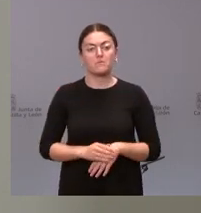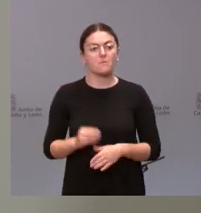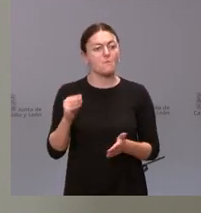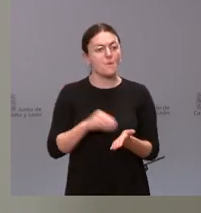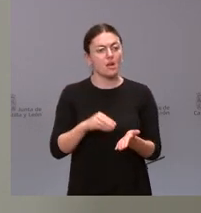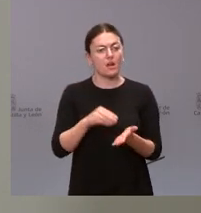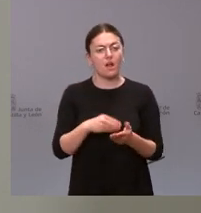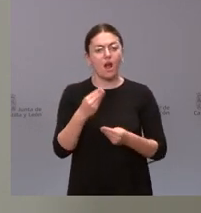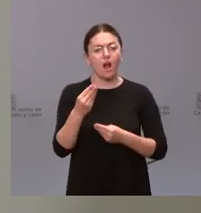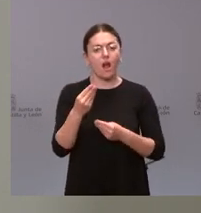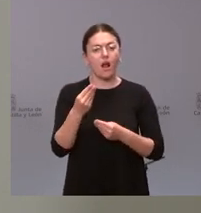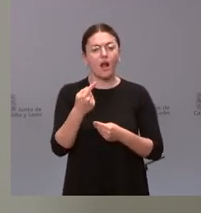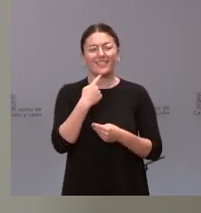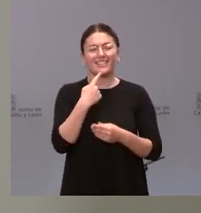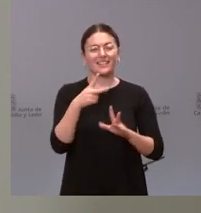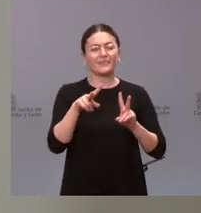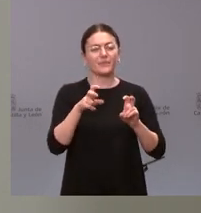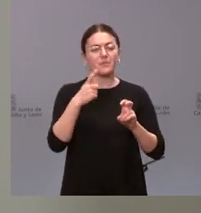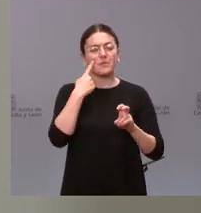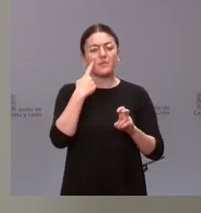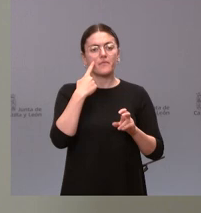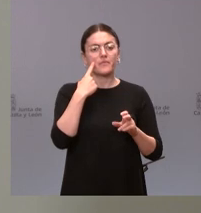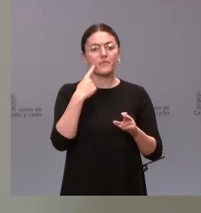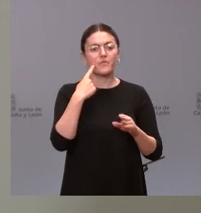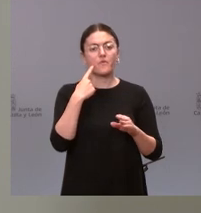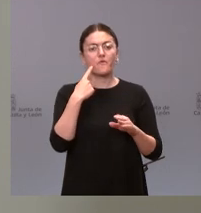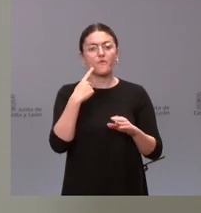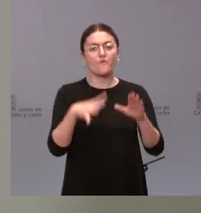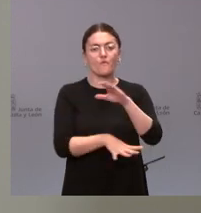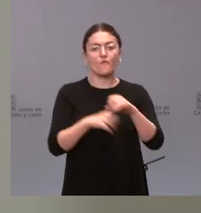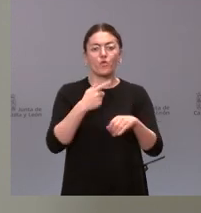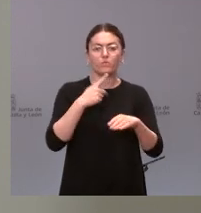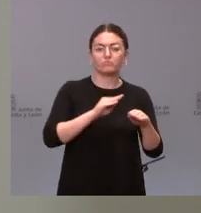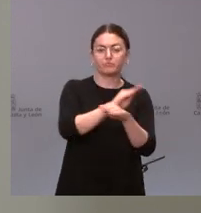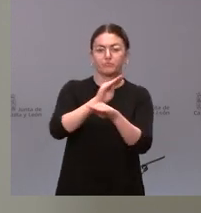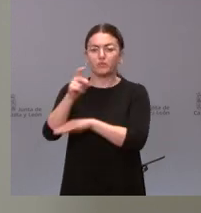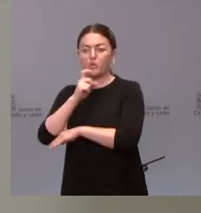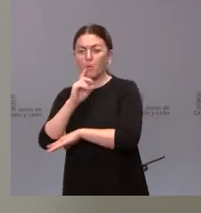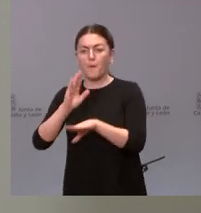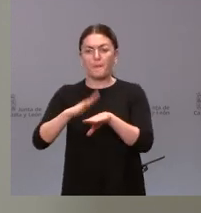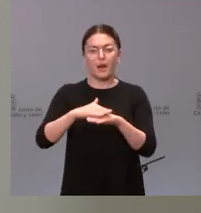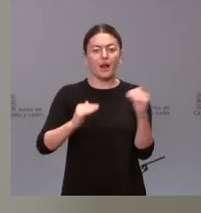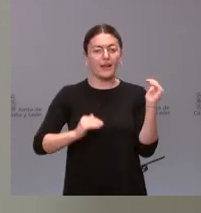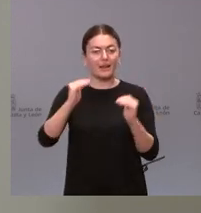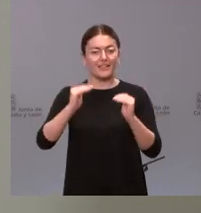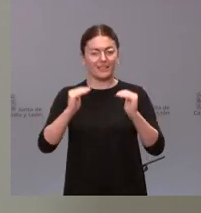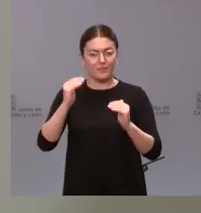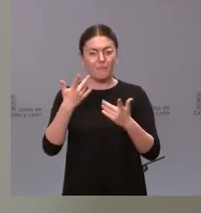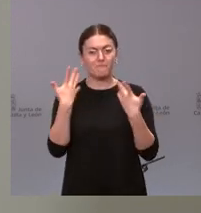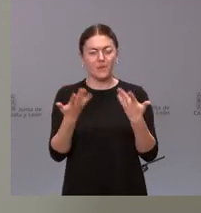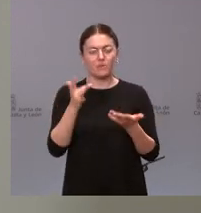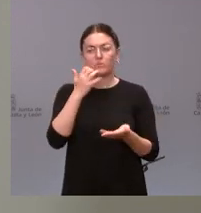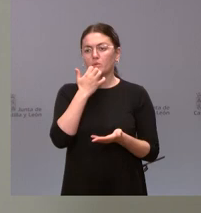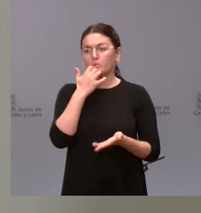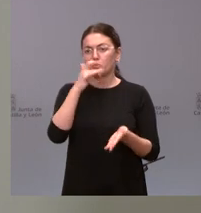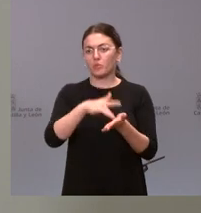de cómo tiene que ser la distribución de fondos entre distintas provincias de forma más equitativa pero cuando se cita a veces a alguna provincia que